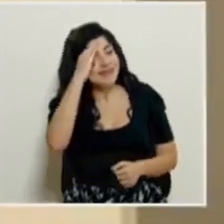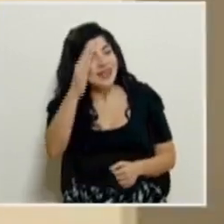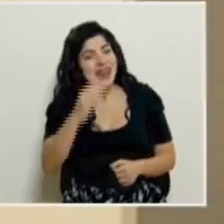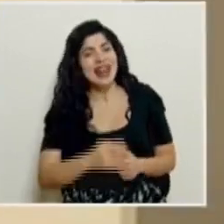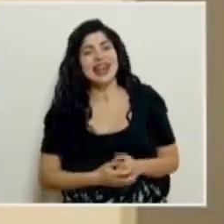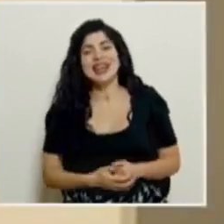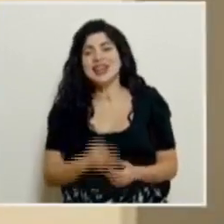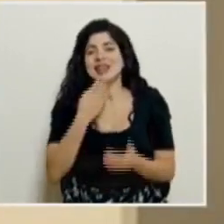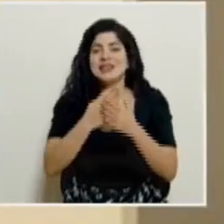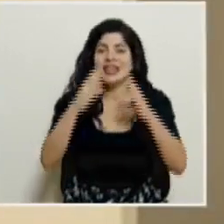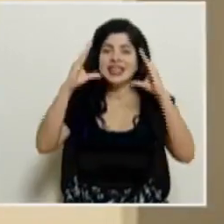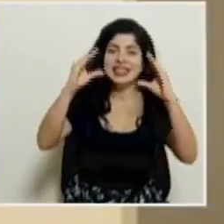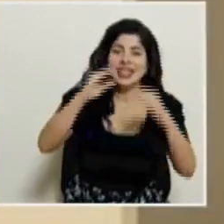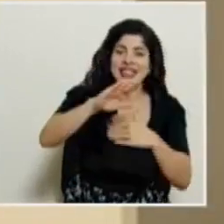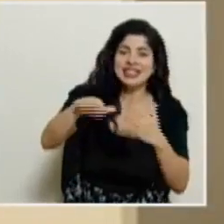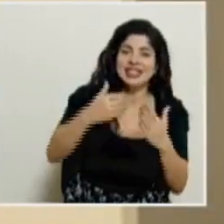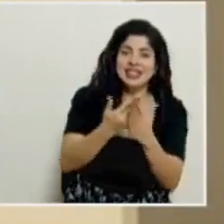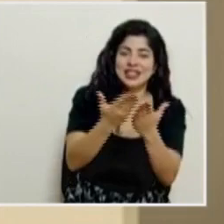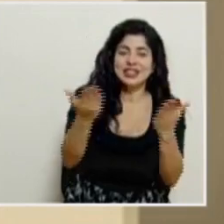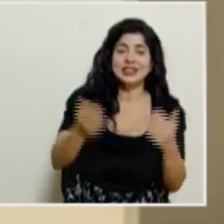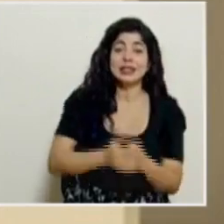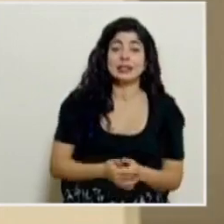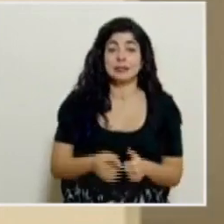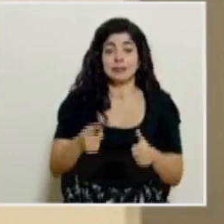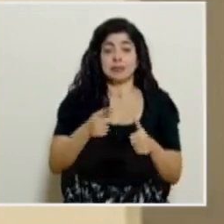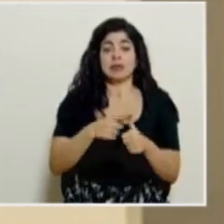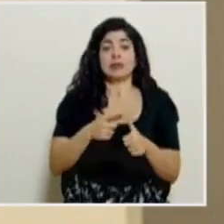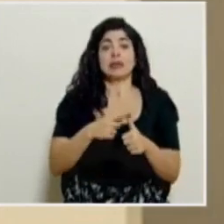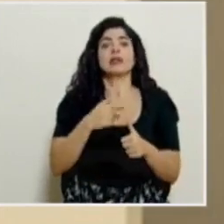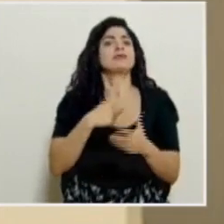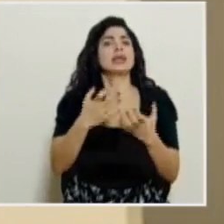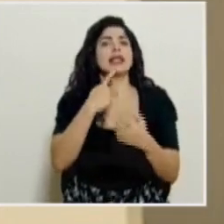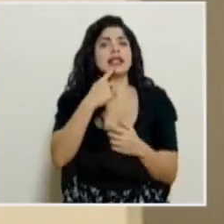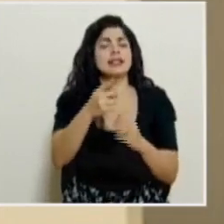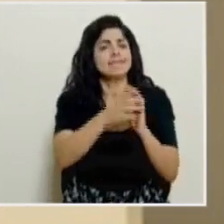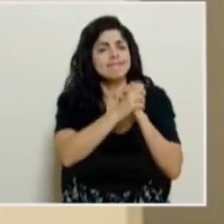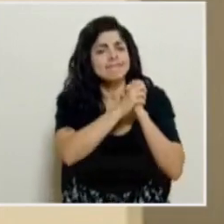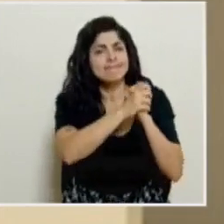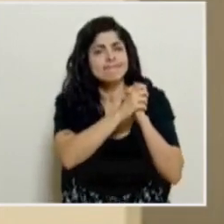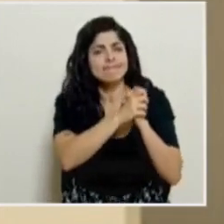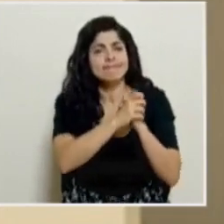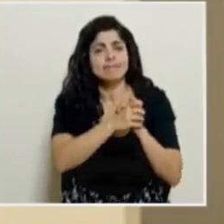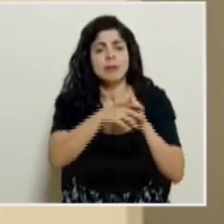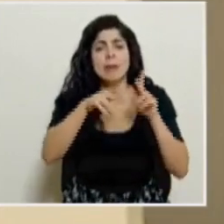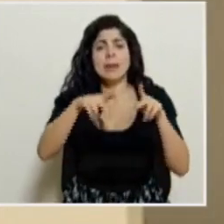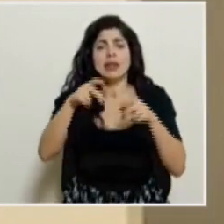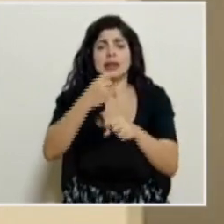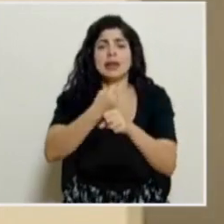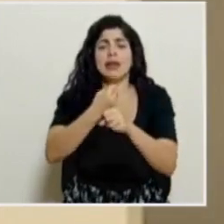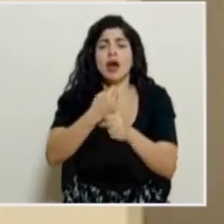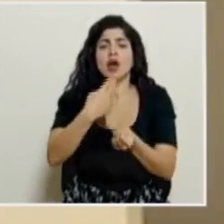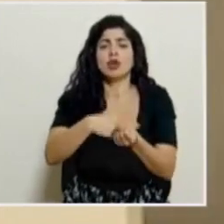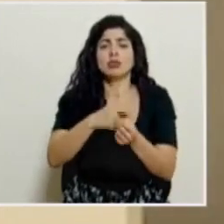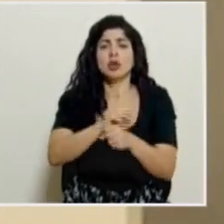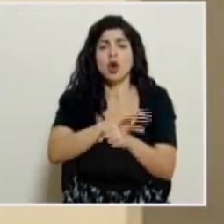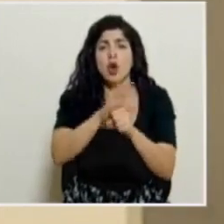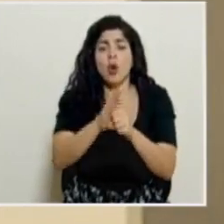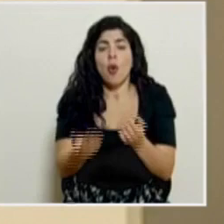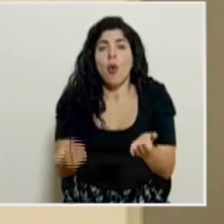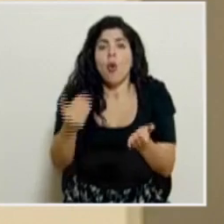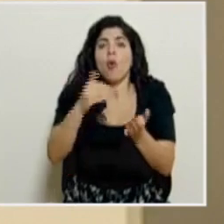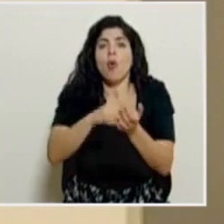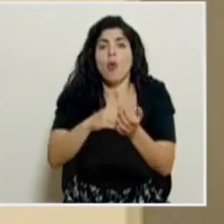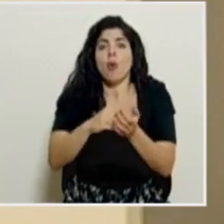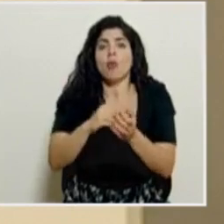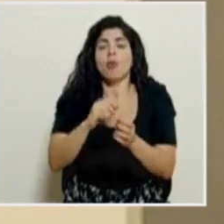Hola, buenas tardes a todos. Primero, quiero felicitar al personal del Senare SEACO, que hoy pudo reactivar